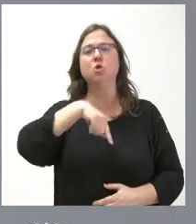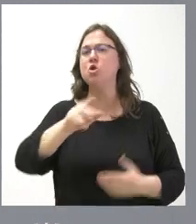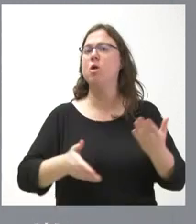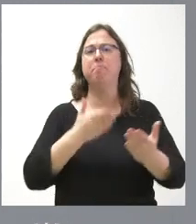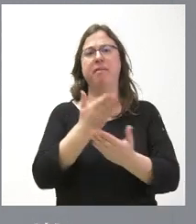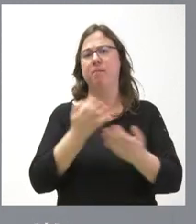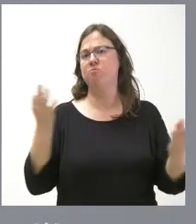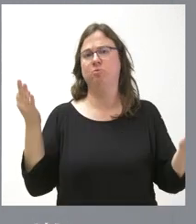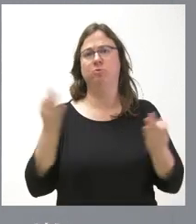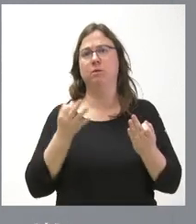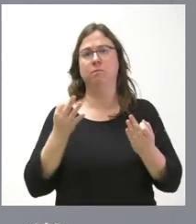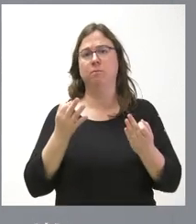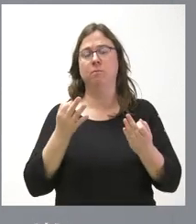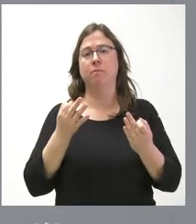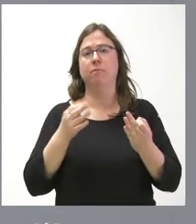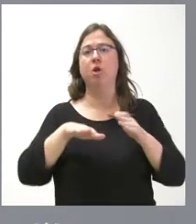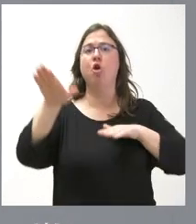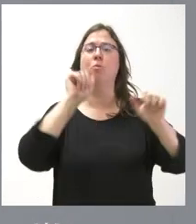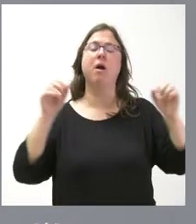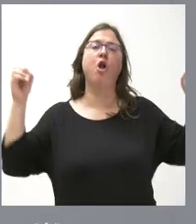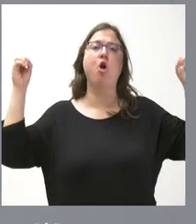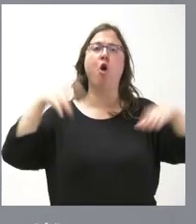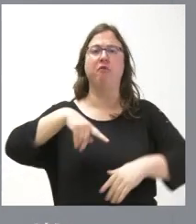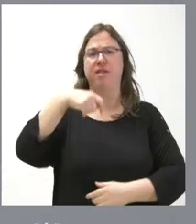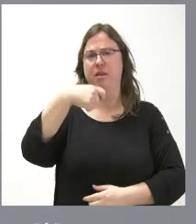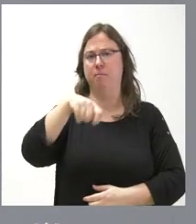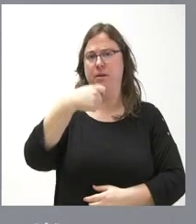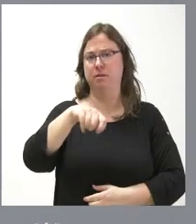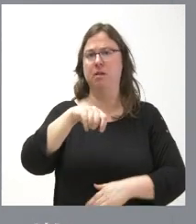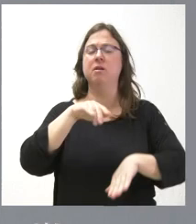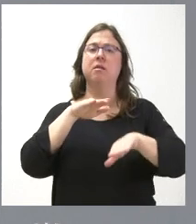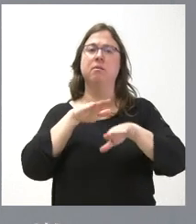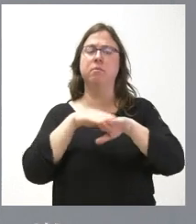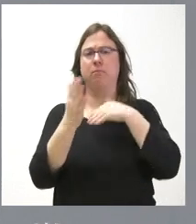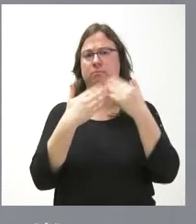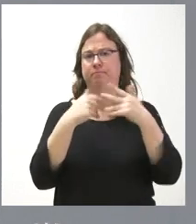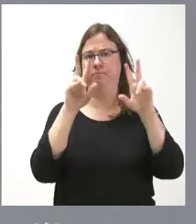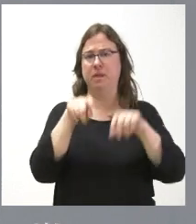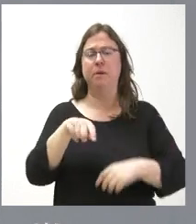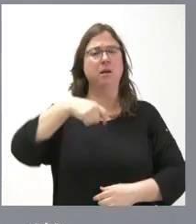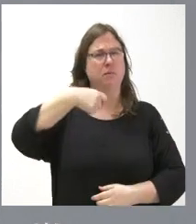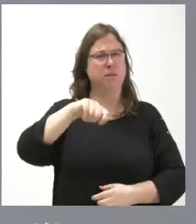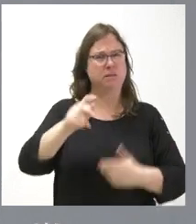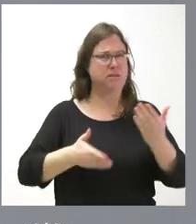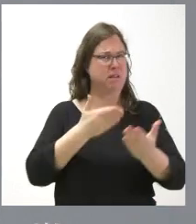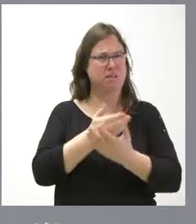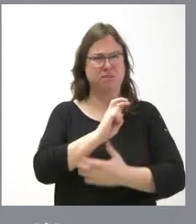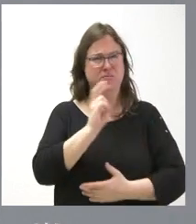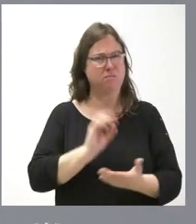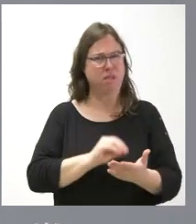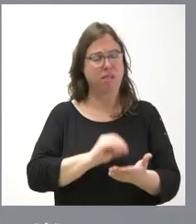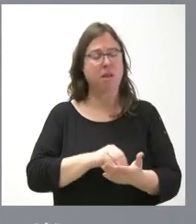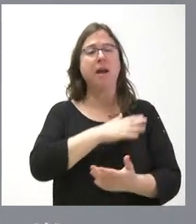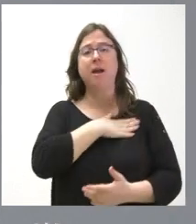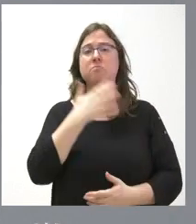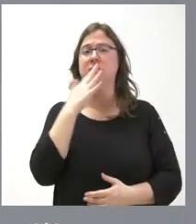de la Conferencia de Presidentes para abordar esta cuestión. Es algo que los presidentes lo han pedido y queremos que lo que se